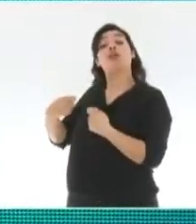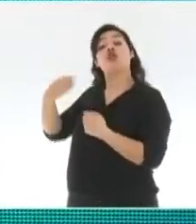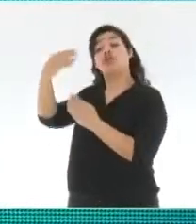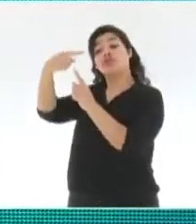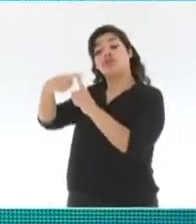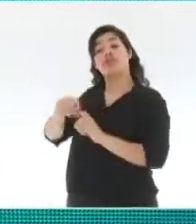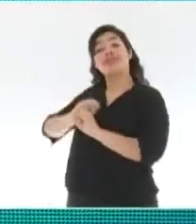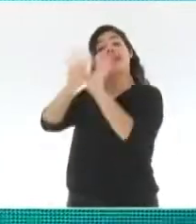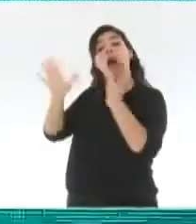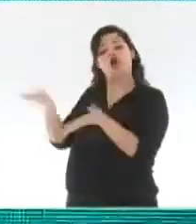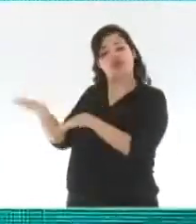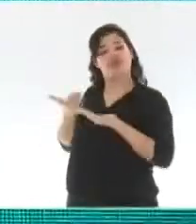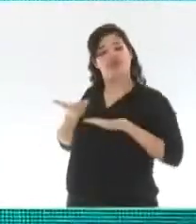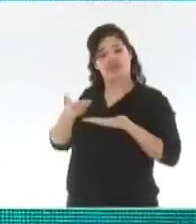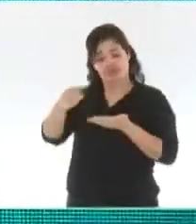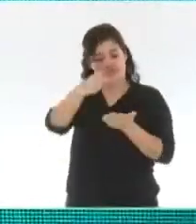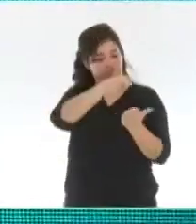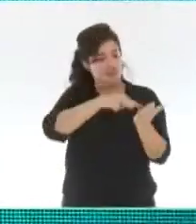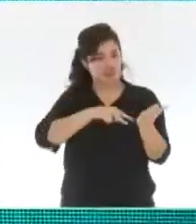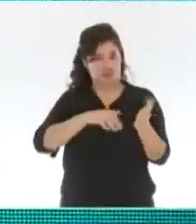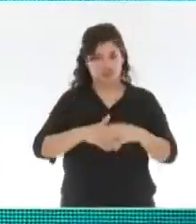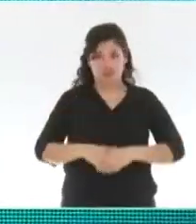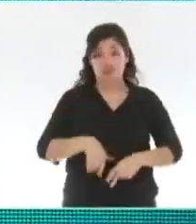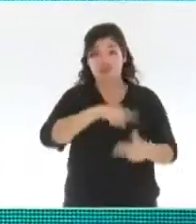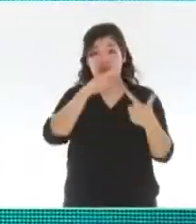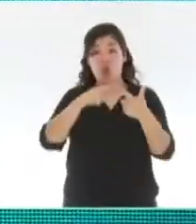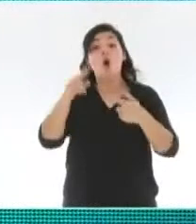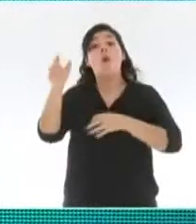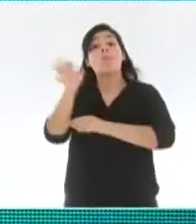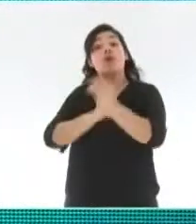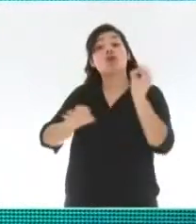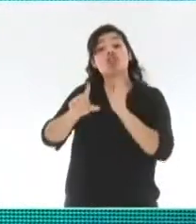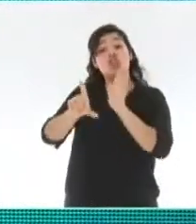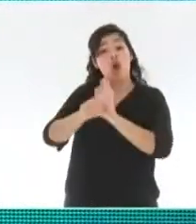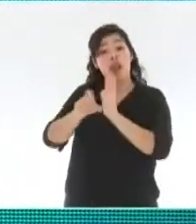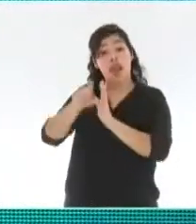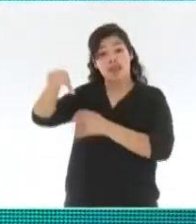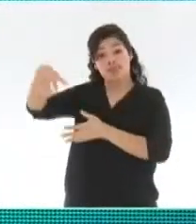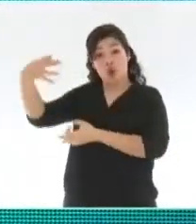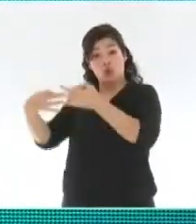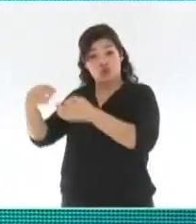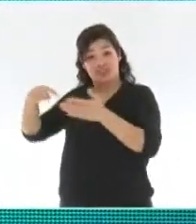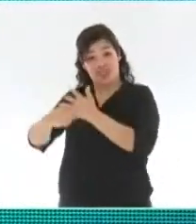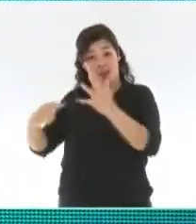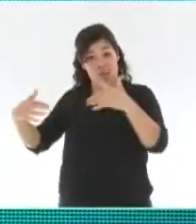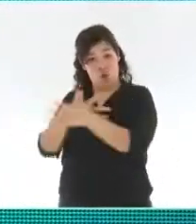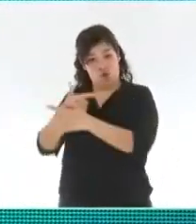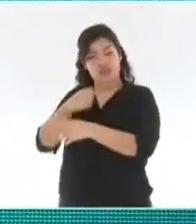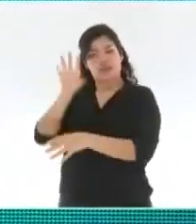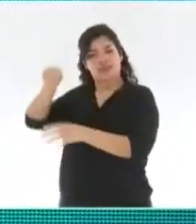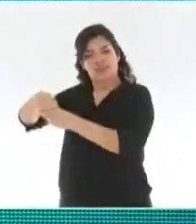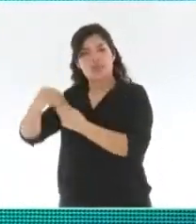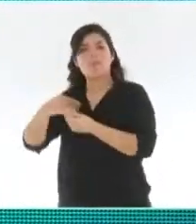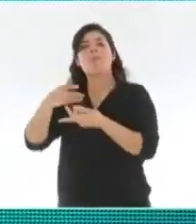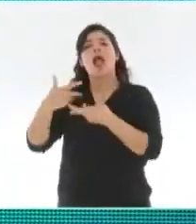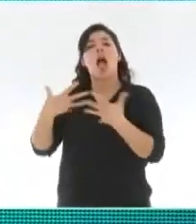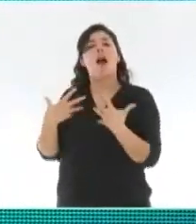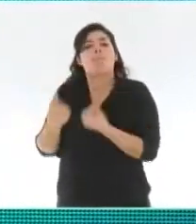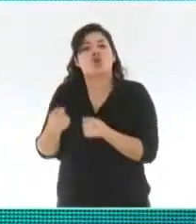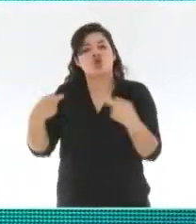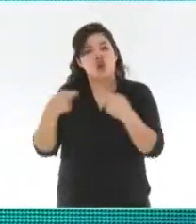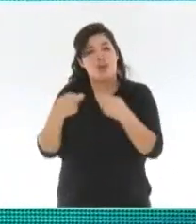proyecto de ley a la legislatura porteña planteando zona franca de ingresos brutos para todas las pymes de la Ciudad de Buenos Aires,